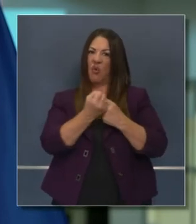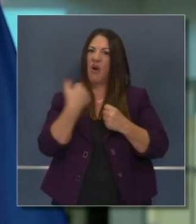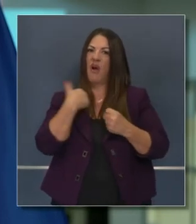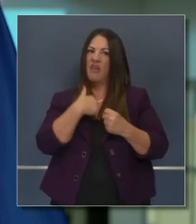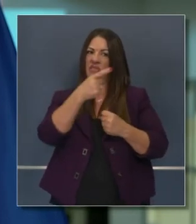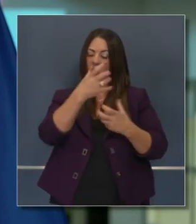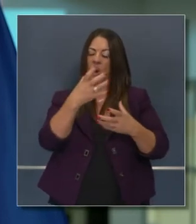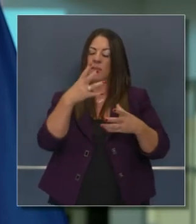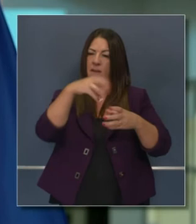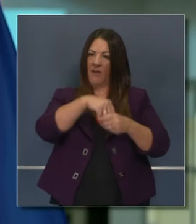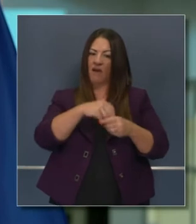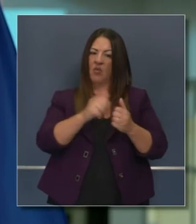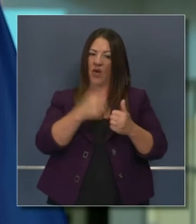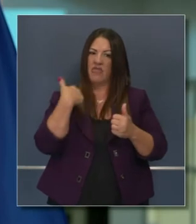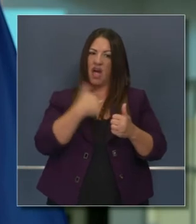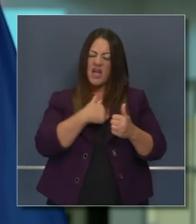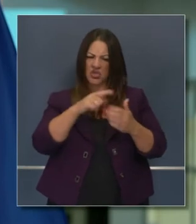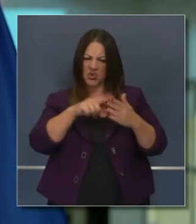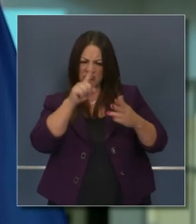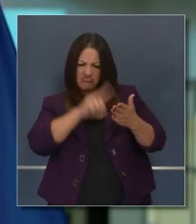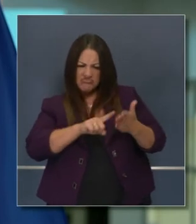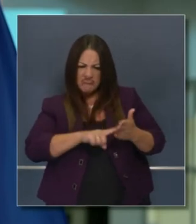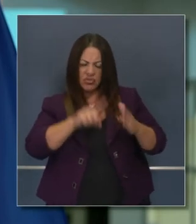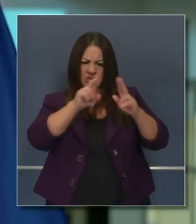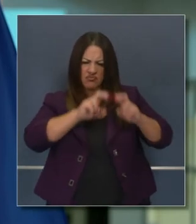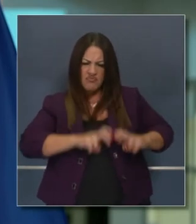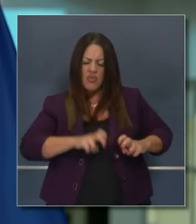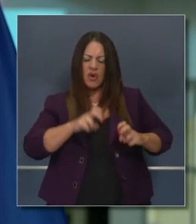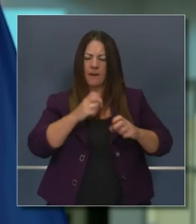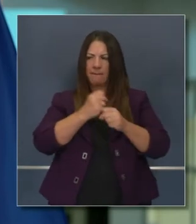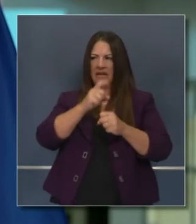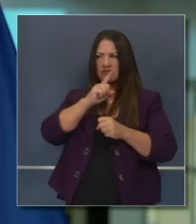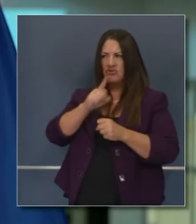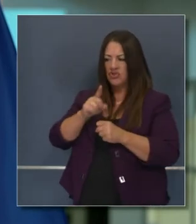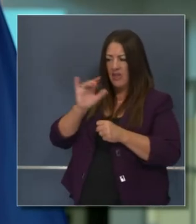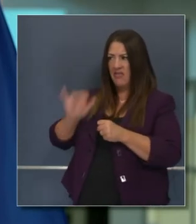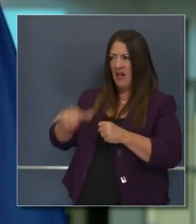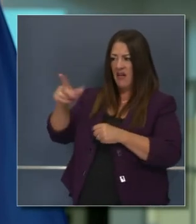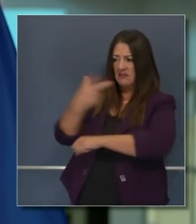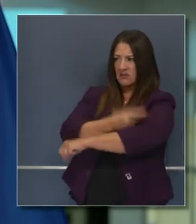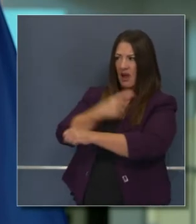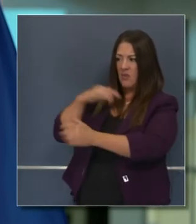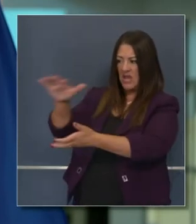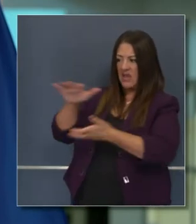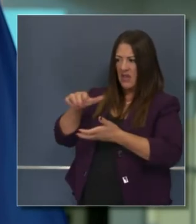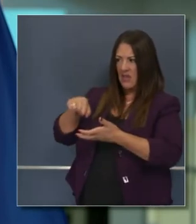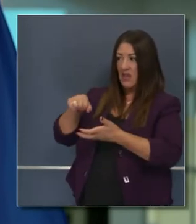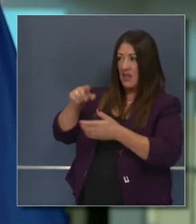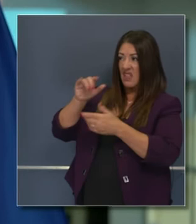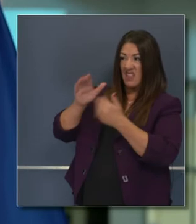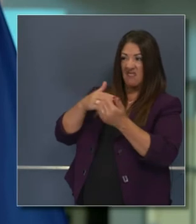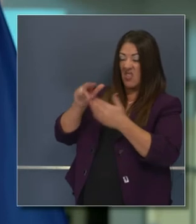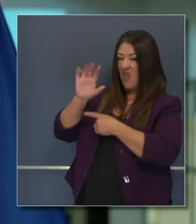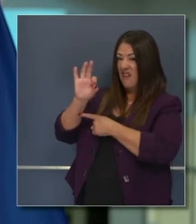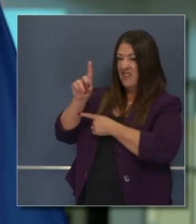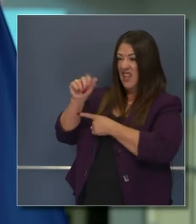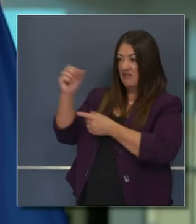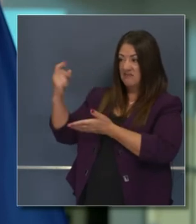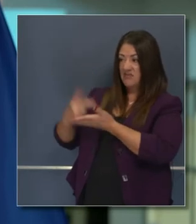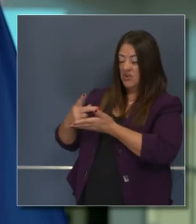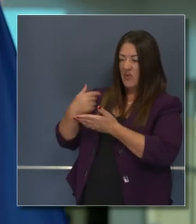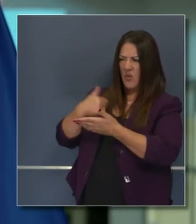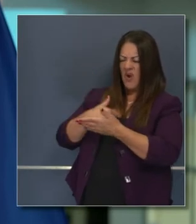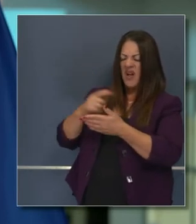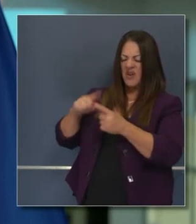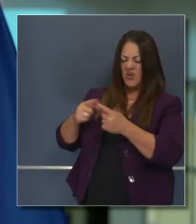revisión de seguridad científica. Peritos importantes y revisando individualmente estas vacunas. Y con